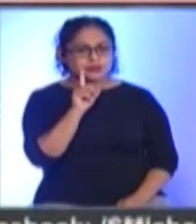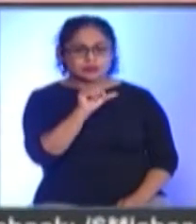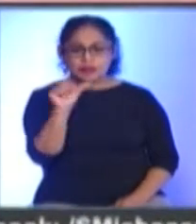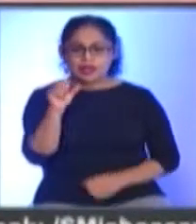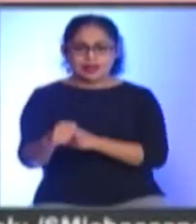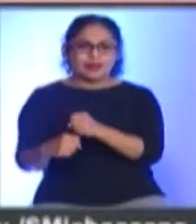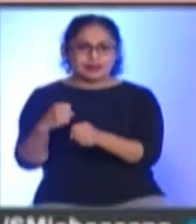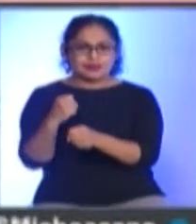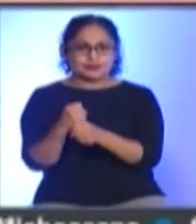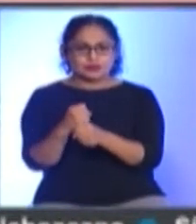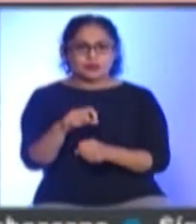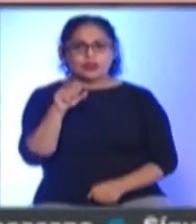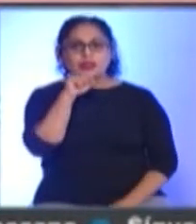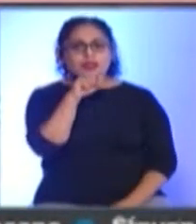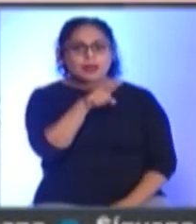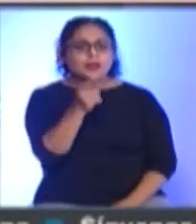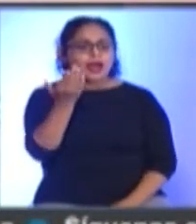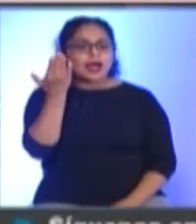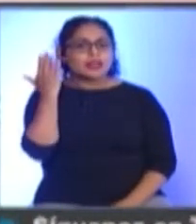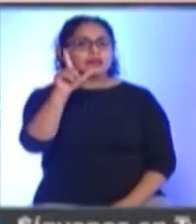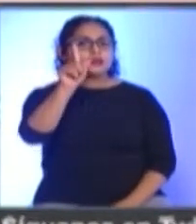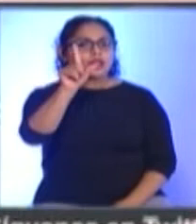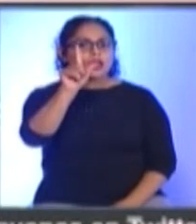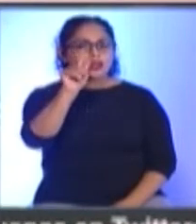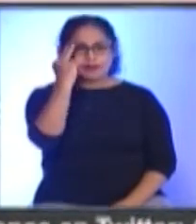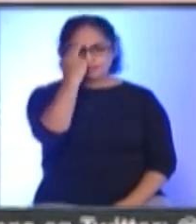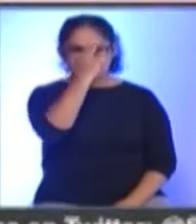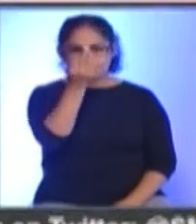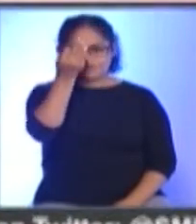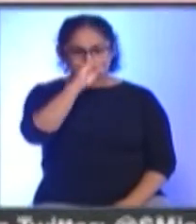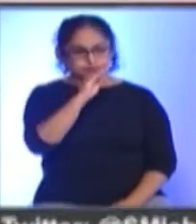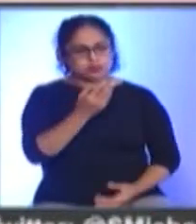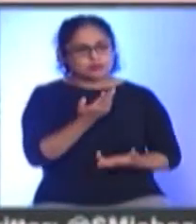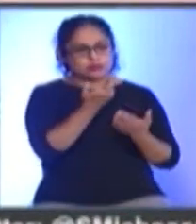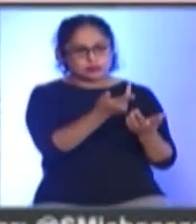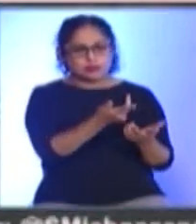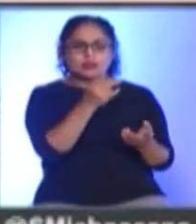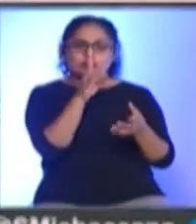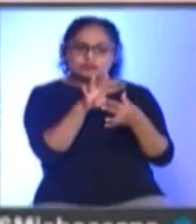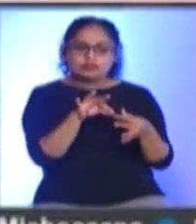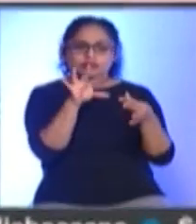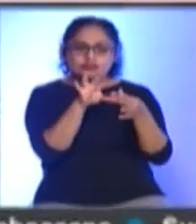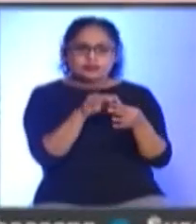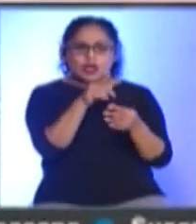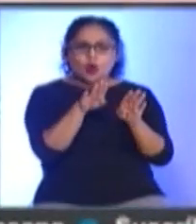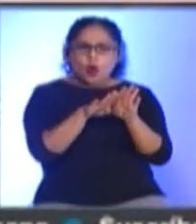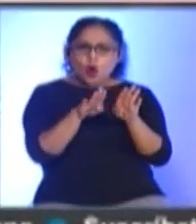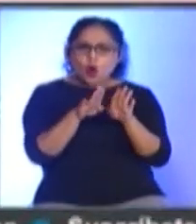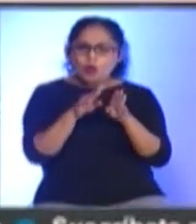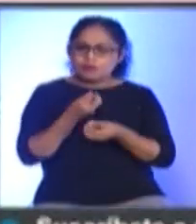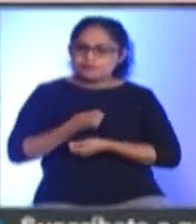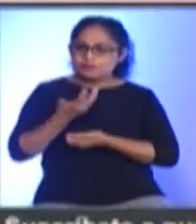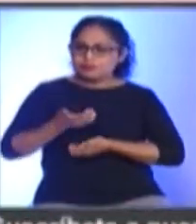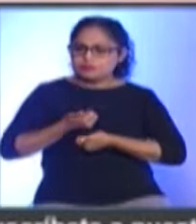edad También se prevé entregar 70 prótesis de mama y se llevarán a cabo charlas y testimonios de sobrevivientes Para